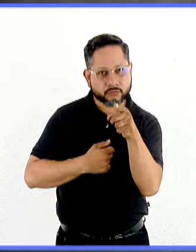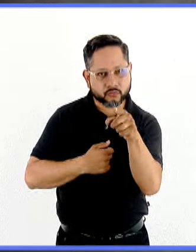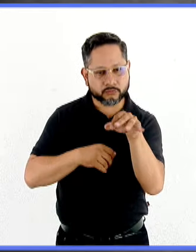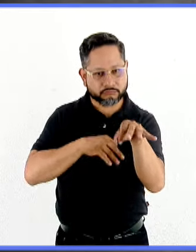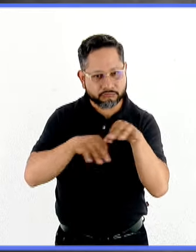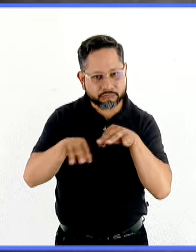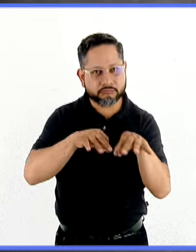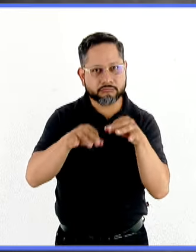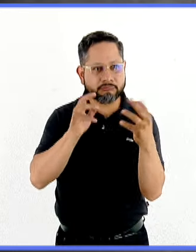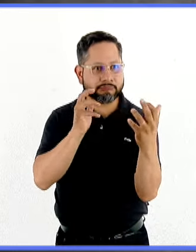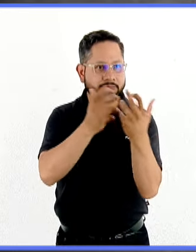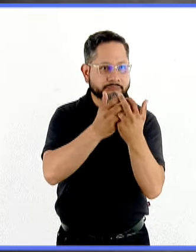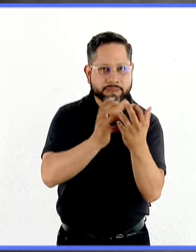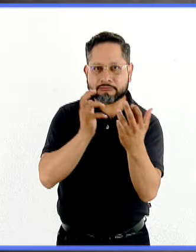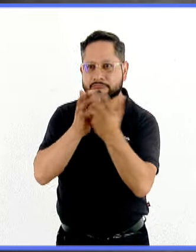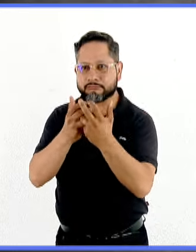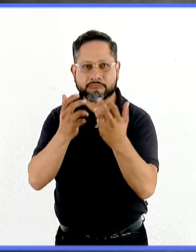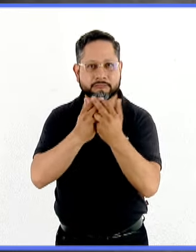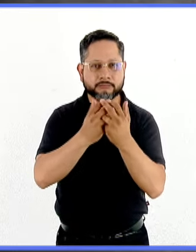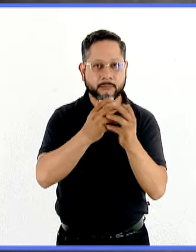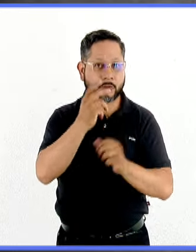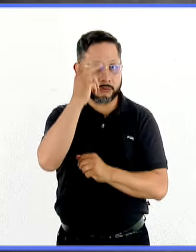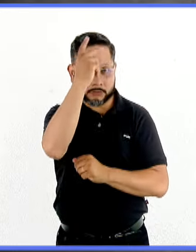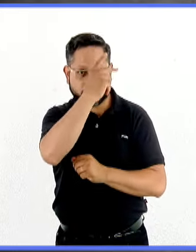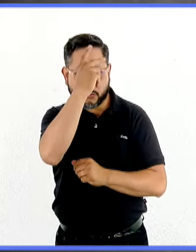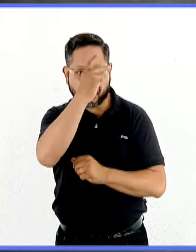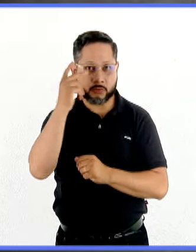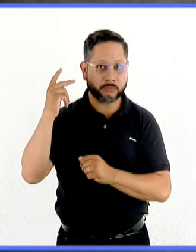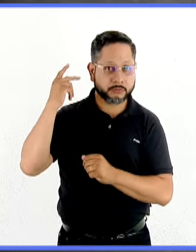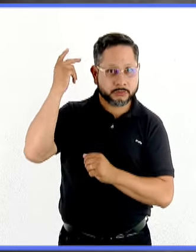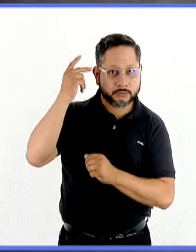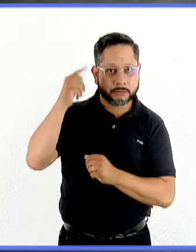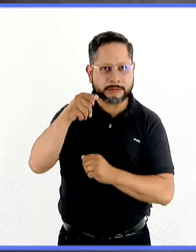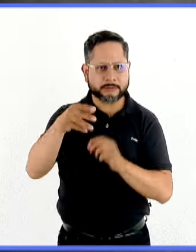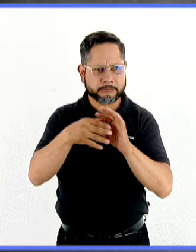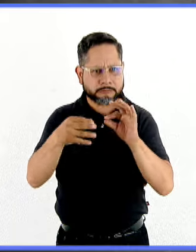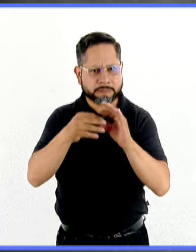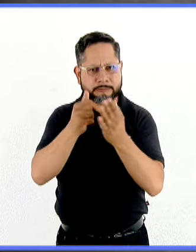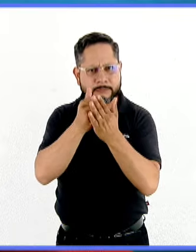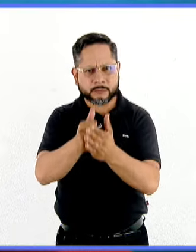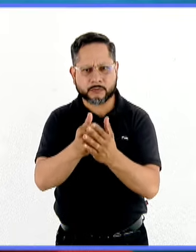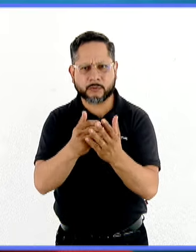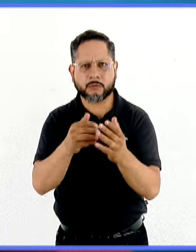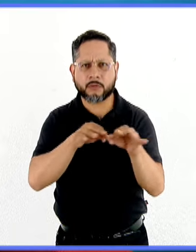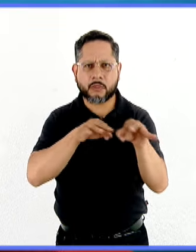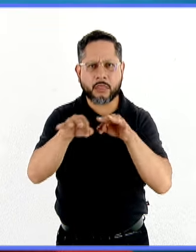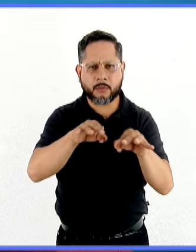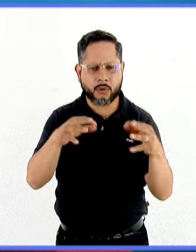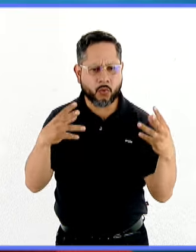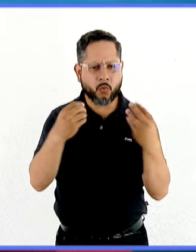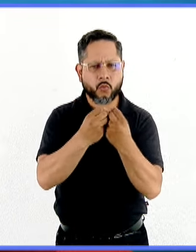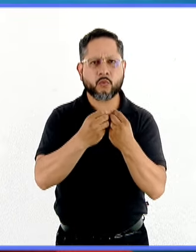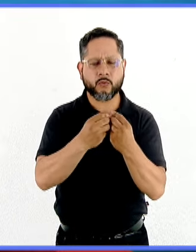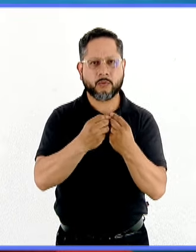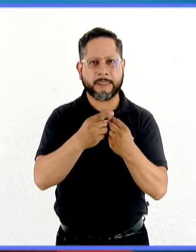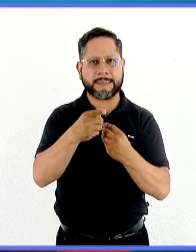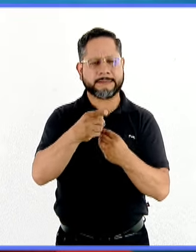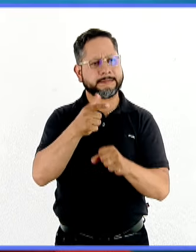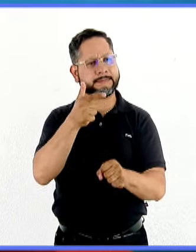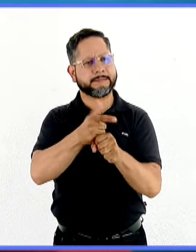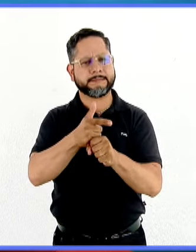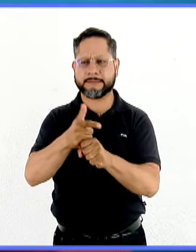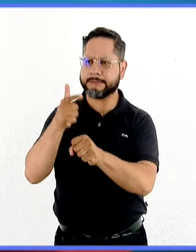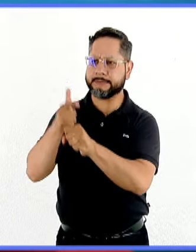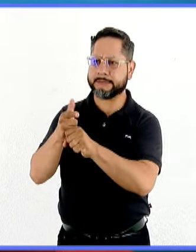de manera integral psicólogos y psiquiatras para tratar de favorecer. Y tener la información es el primer paso. Por eso es importantísimo hablar de todos